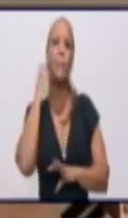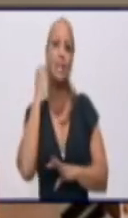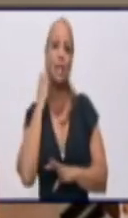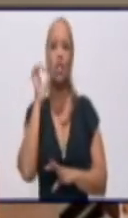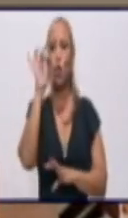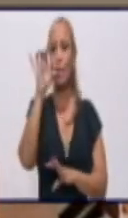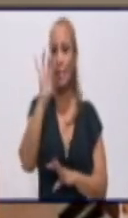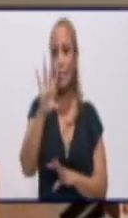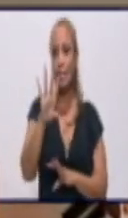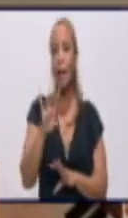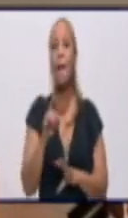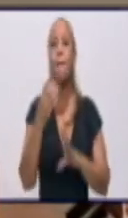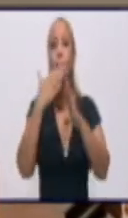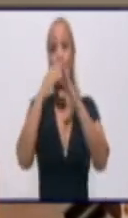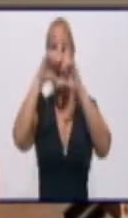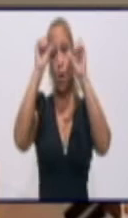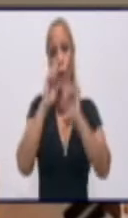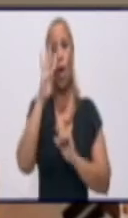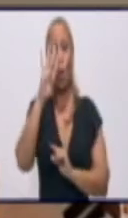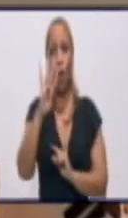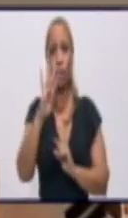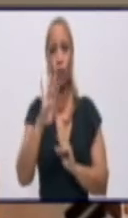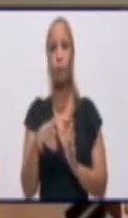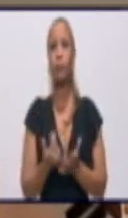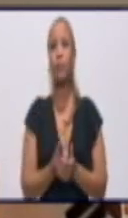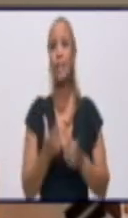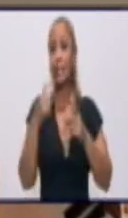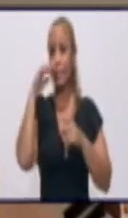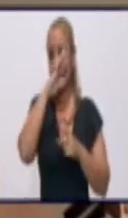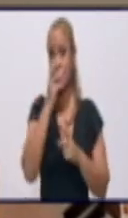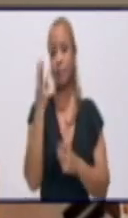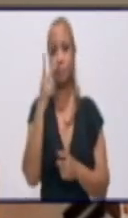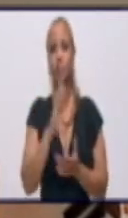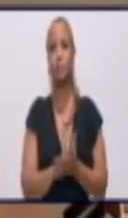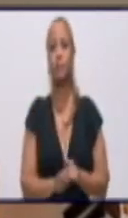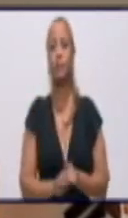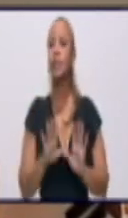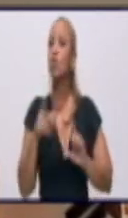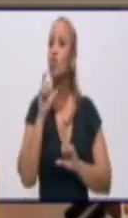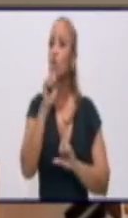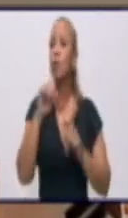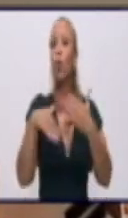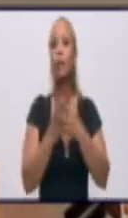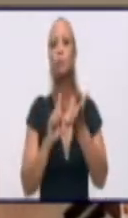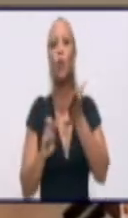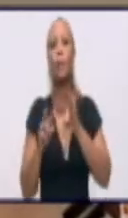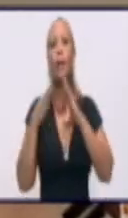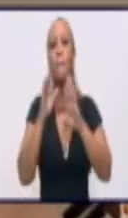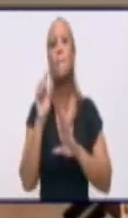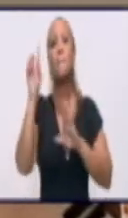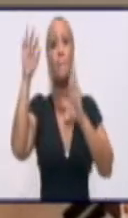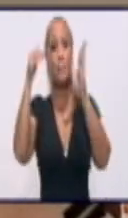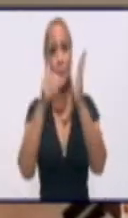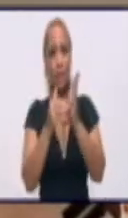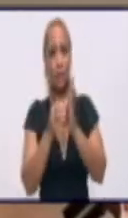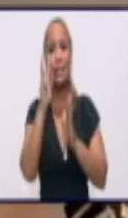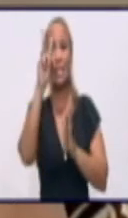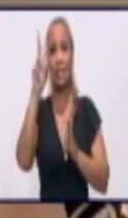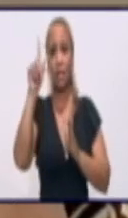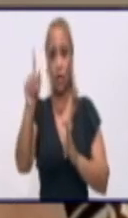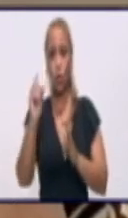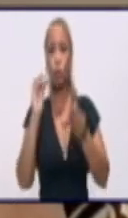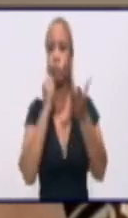15 y Guisa 3. Ya en los últimos 15 días la provincia ha reportado 1.031 casos confirmados. Y los